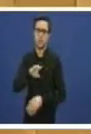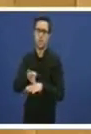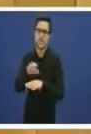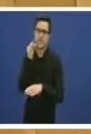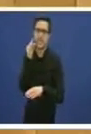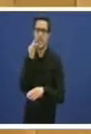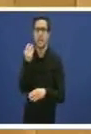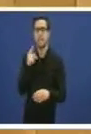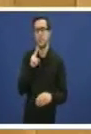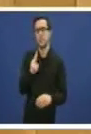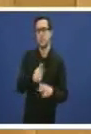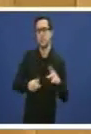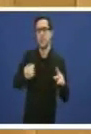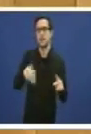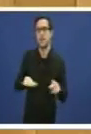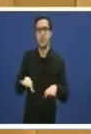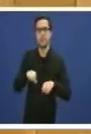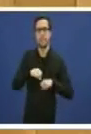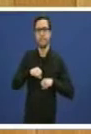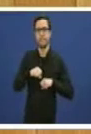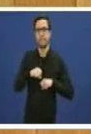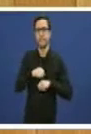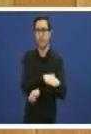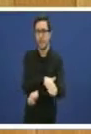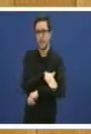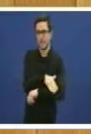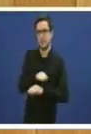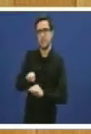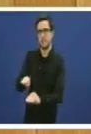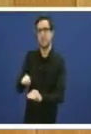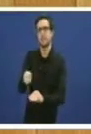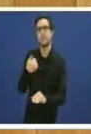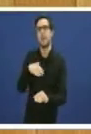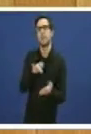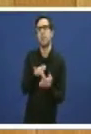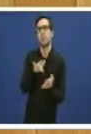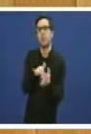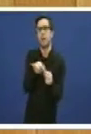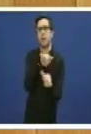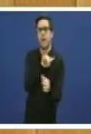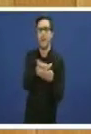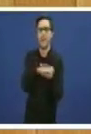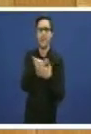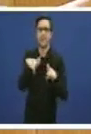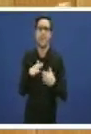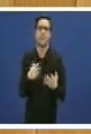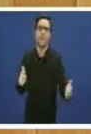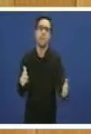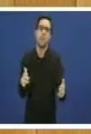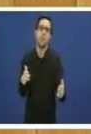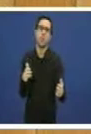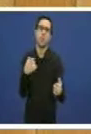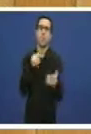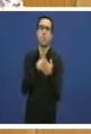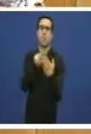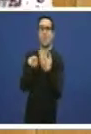legislatura temos falado nesta Cámara, por parte do BNGAD, unha visión que temos, dende o Bloque